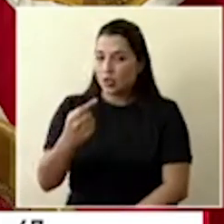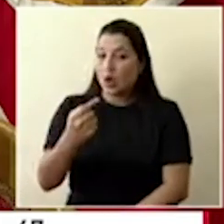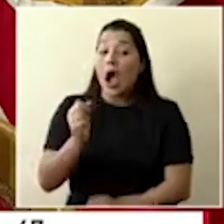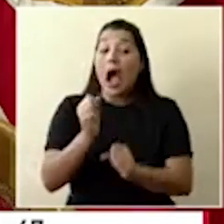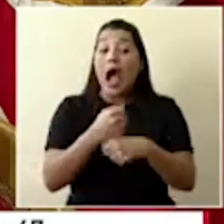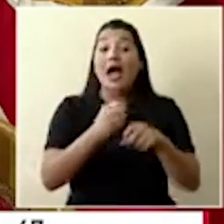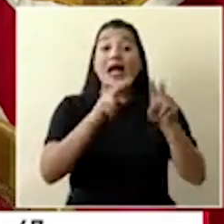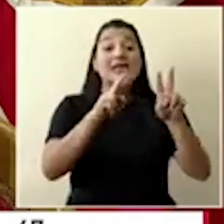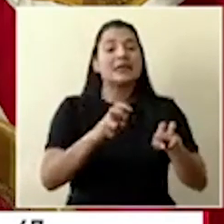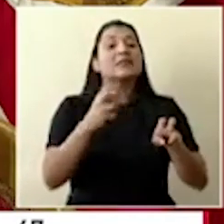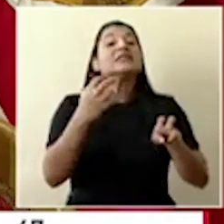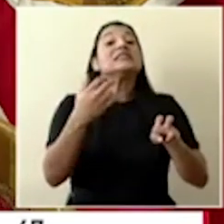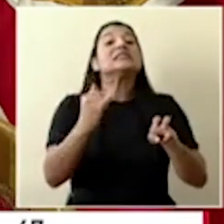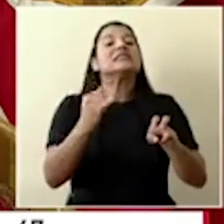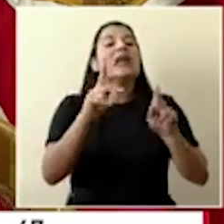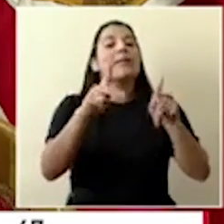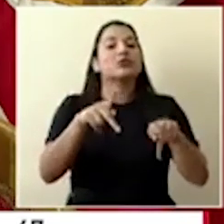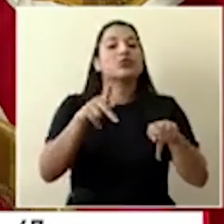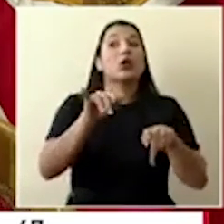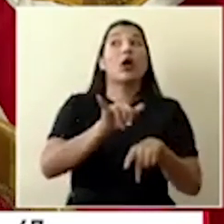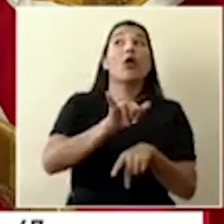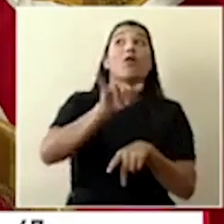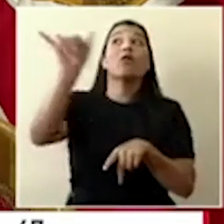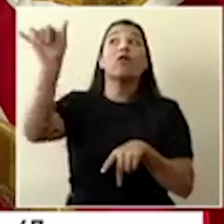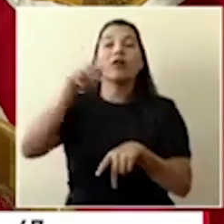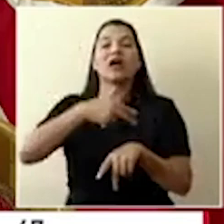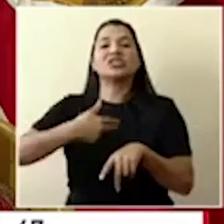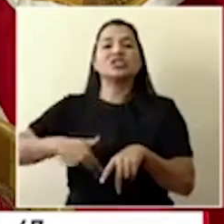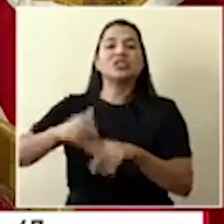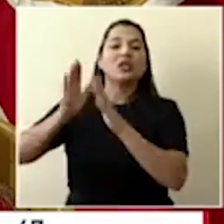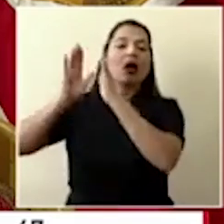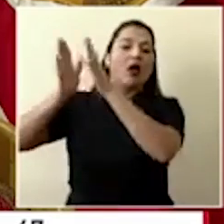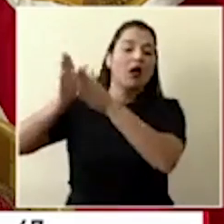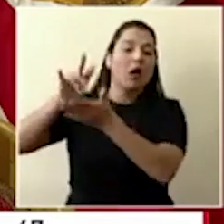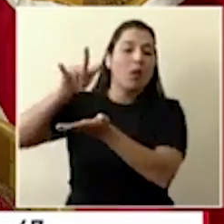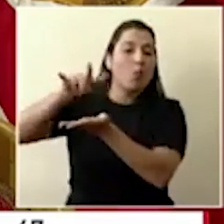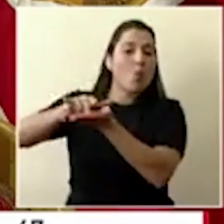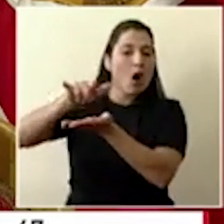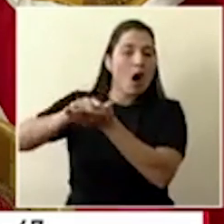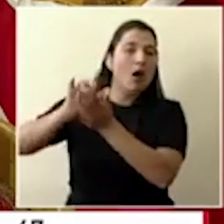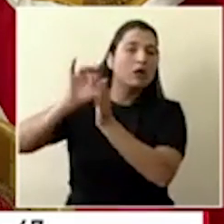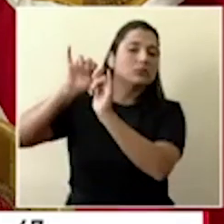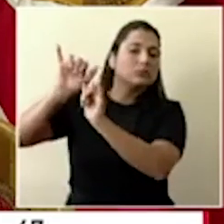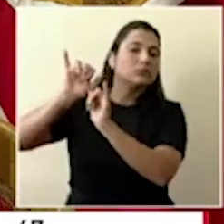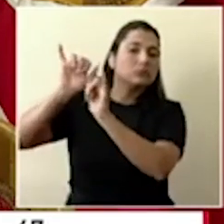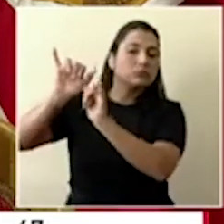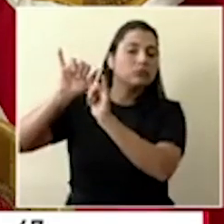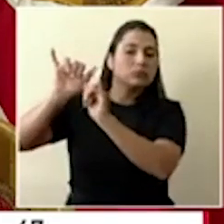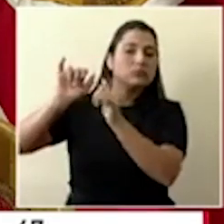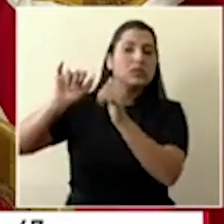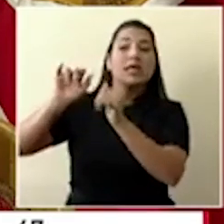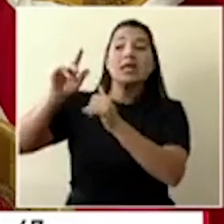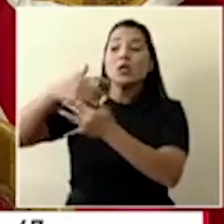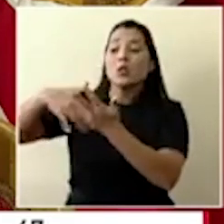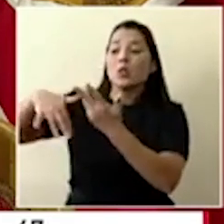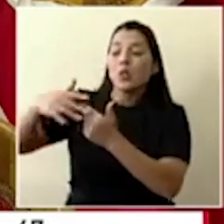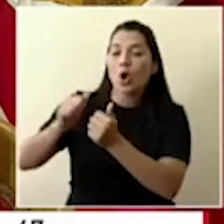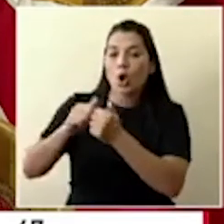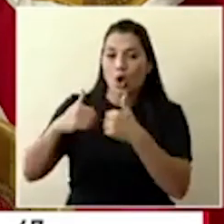había estado ahí en los últimos días, había estado en la ciudad de Wuhan y había estado en un mercado con animales.